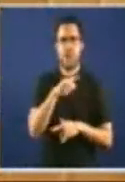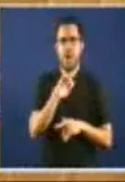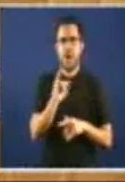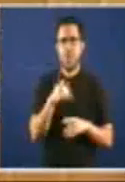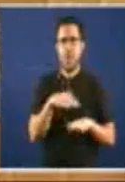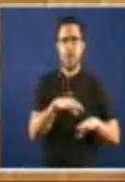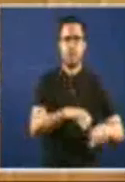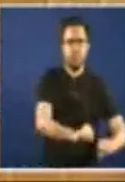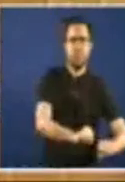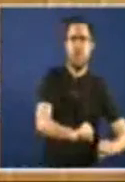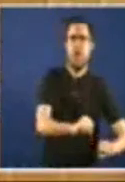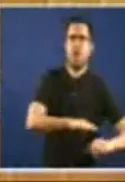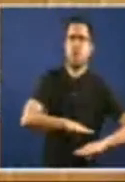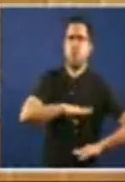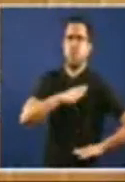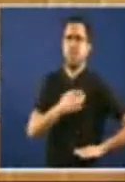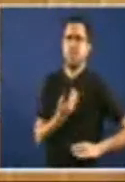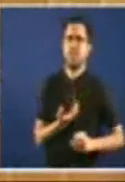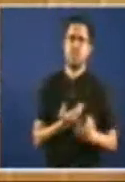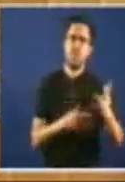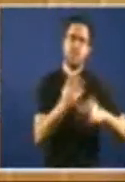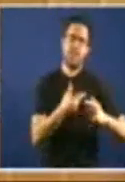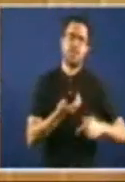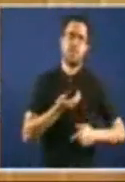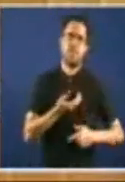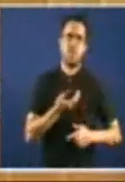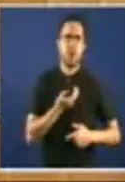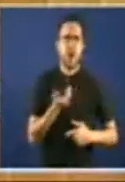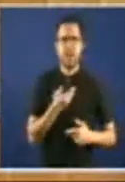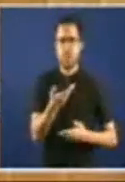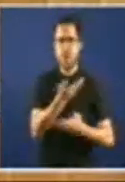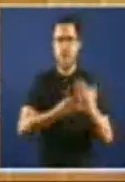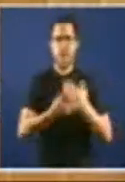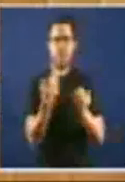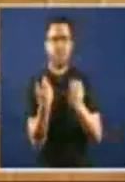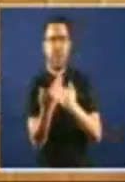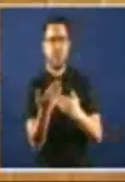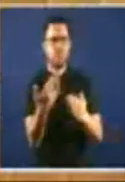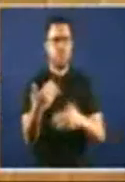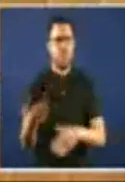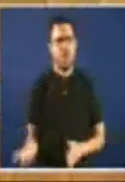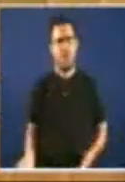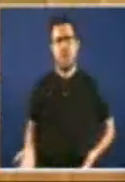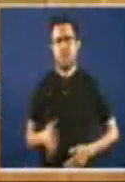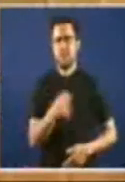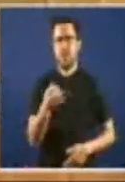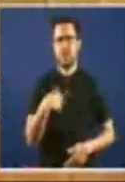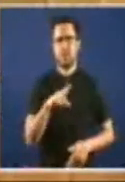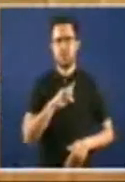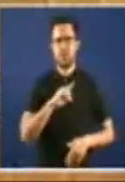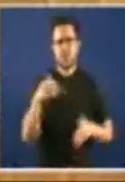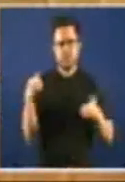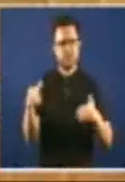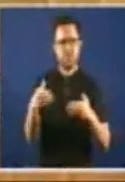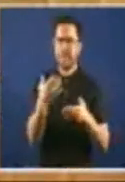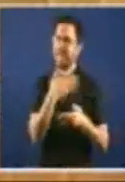locais Sin evidentemente contar con elas E para ir así un pouco centrando Por que decimos todo esto Vamos a poñer exemplos